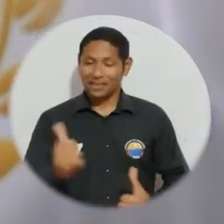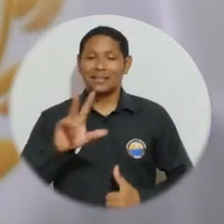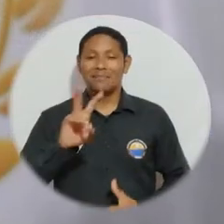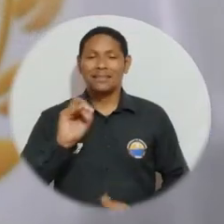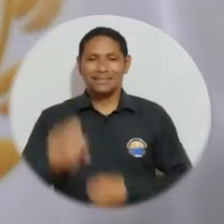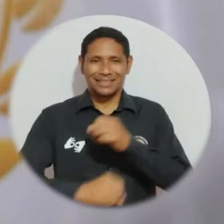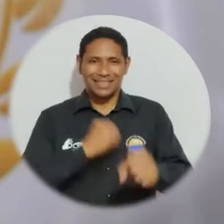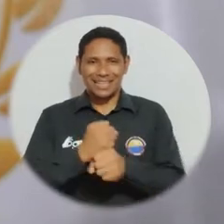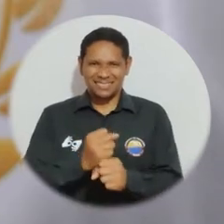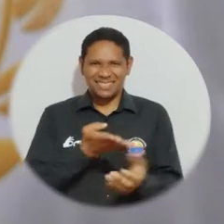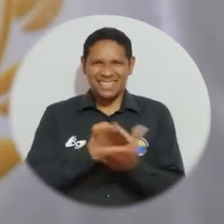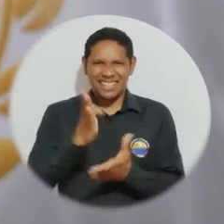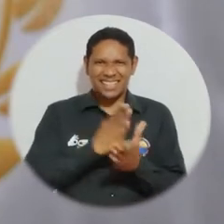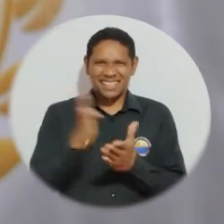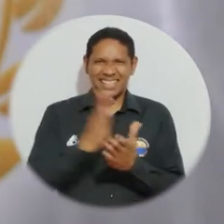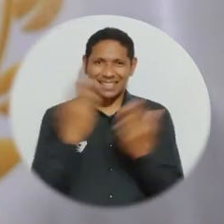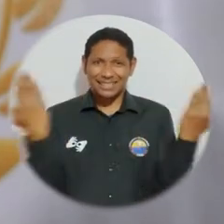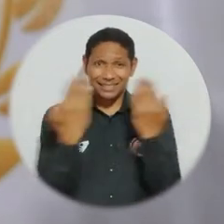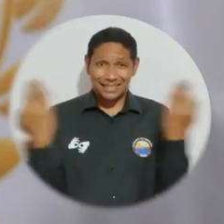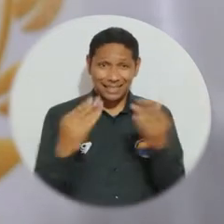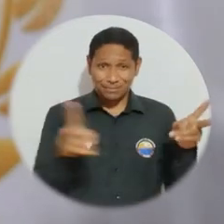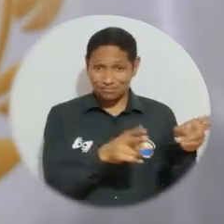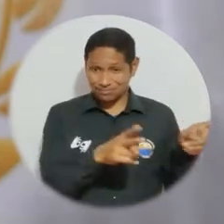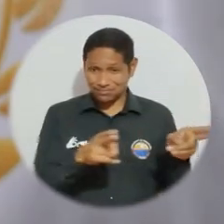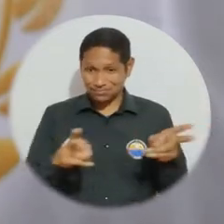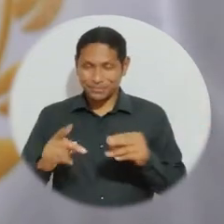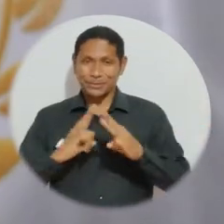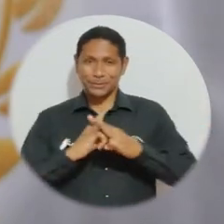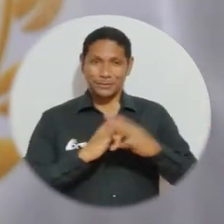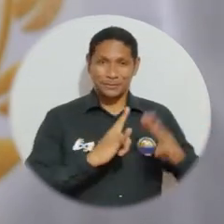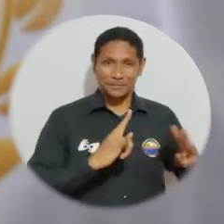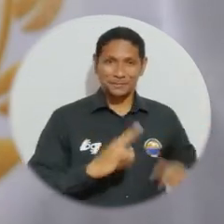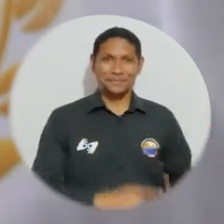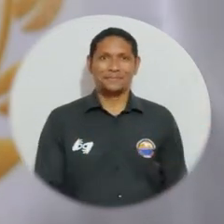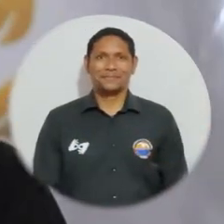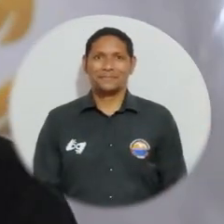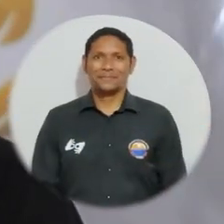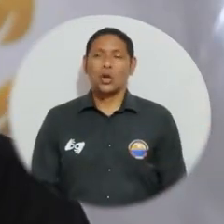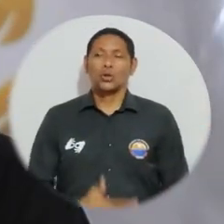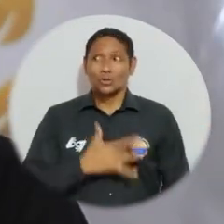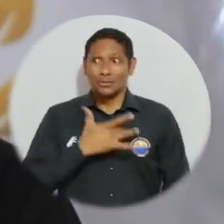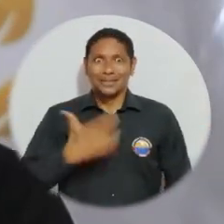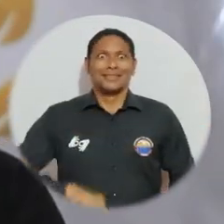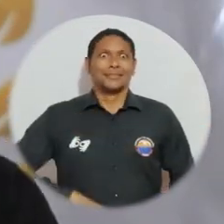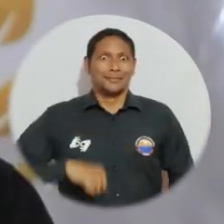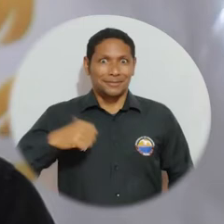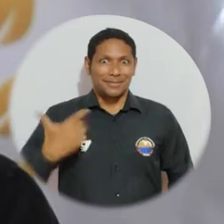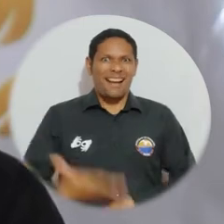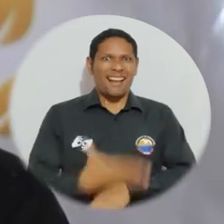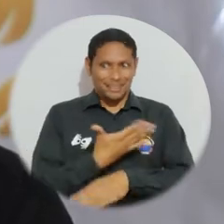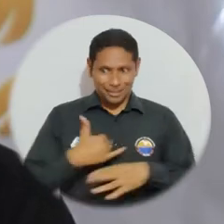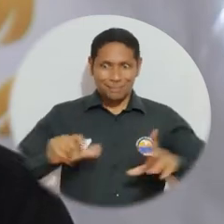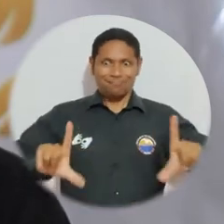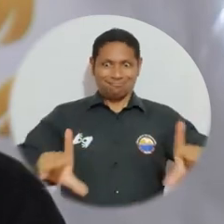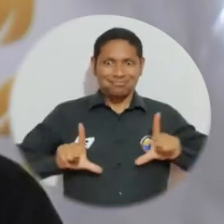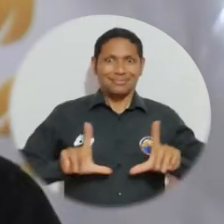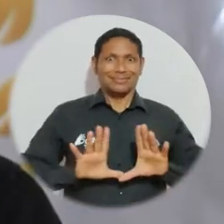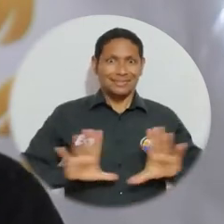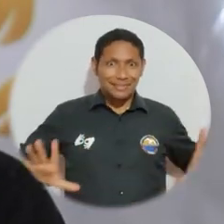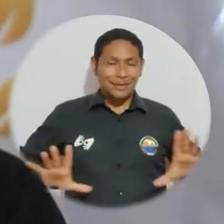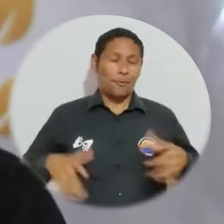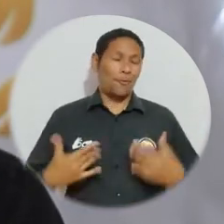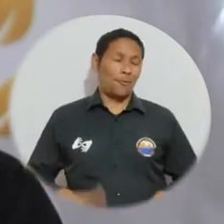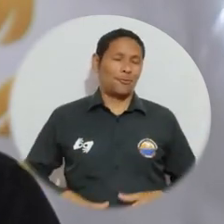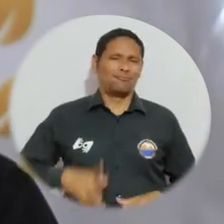Felices 20 años Programa de Cine y Audiovisuales Universidad del Magdalena. Me siento completamente orgulloso de ser regresado a este